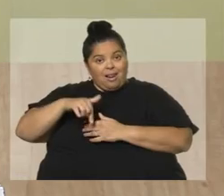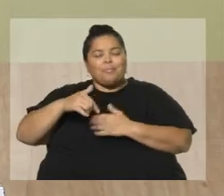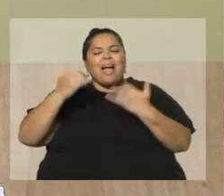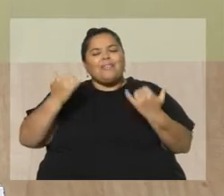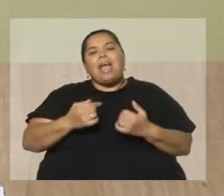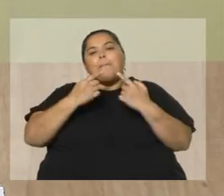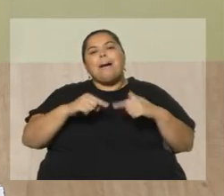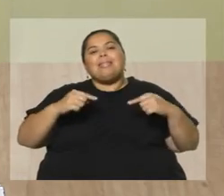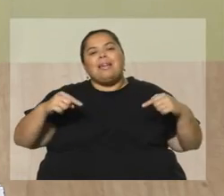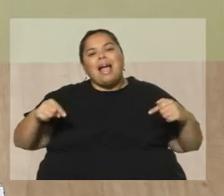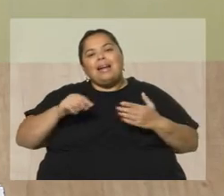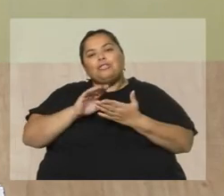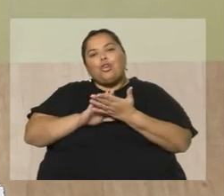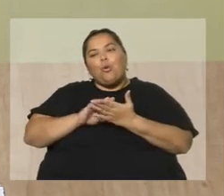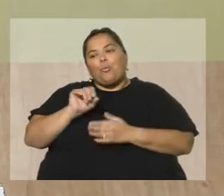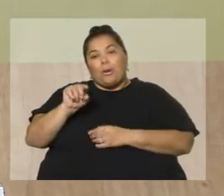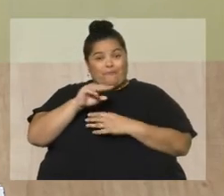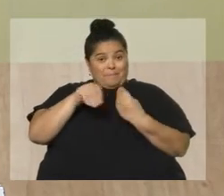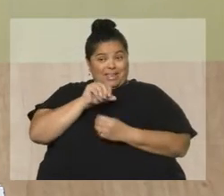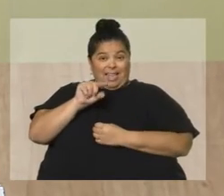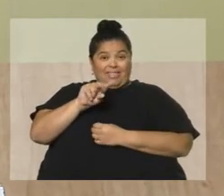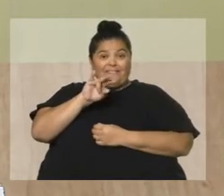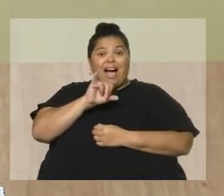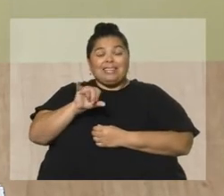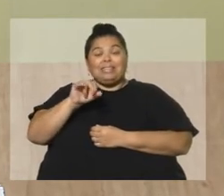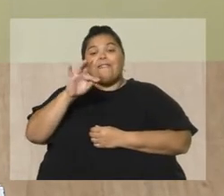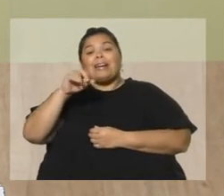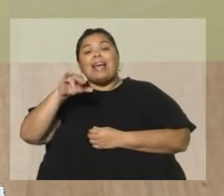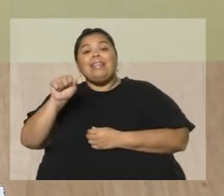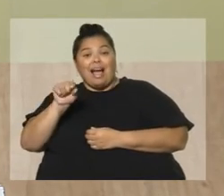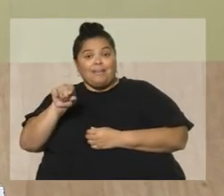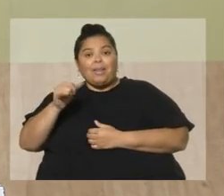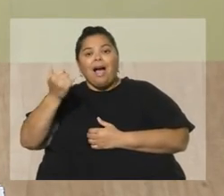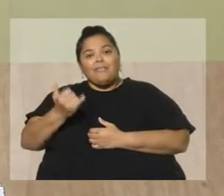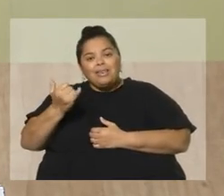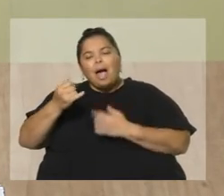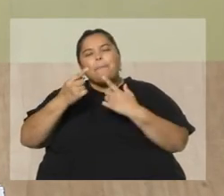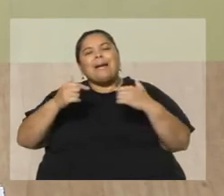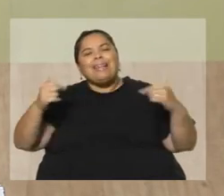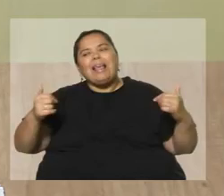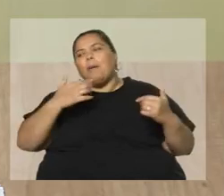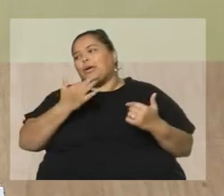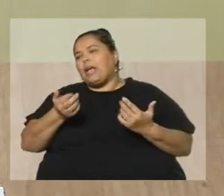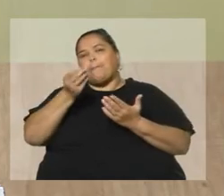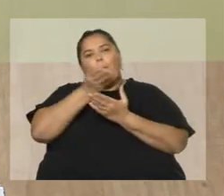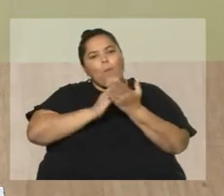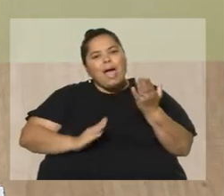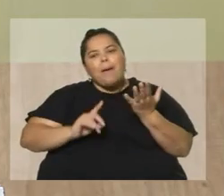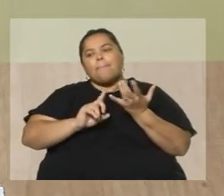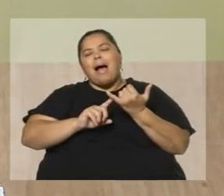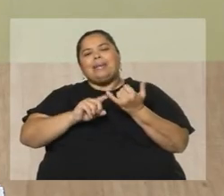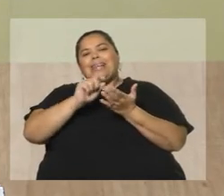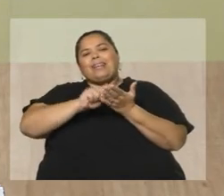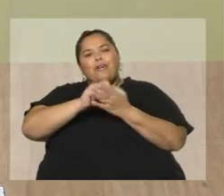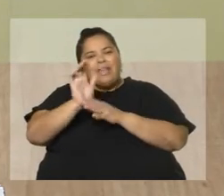tenía de ella, inédito. Ya sea su obra poética, dramatúrgica, la